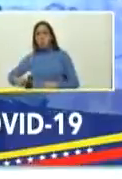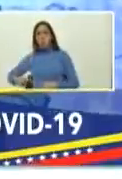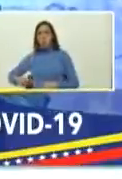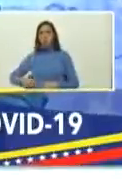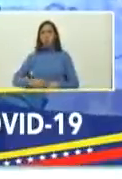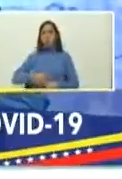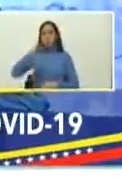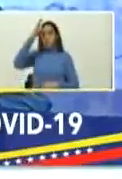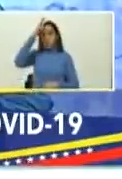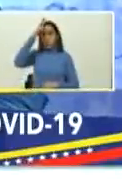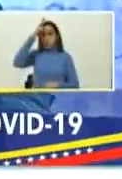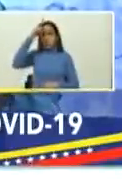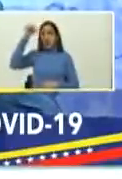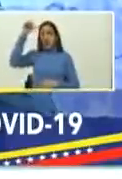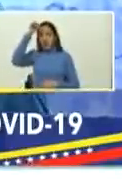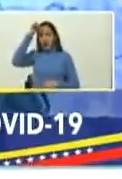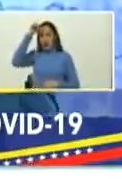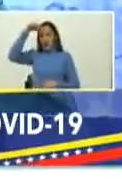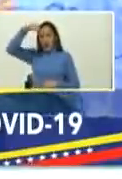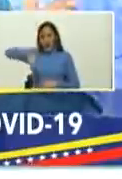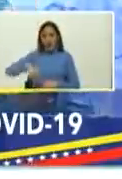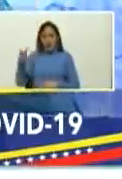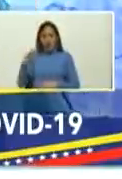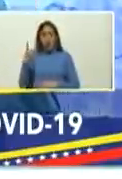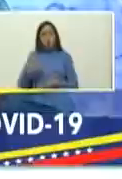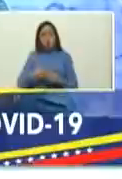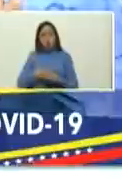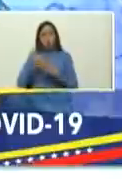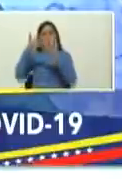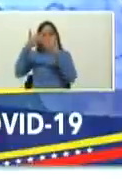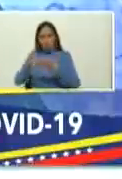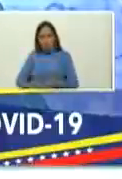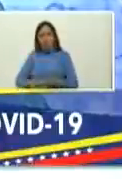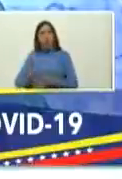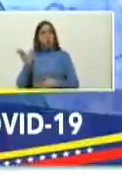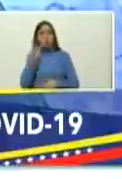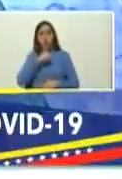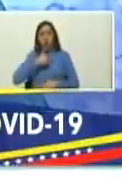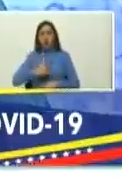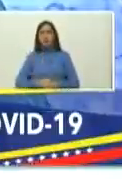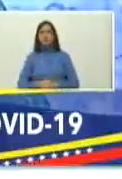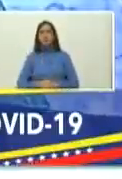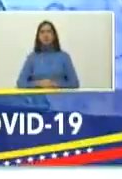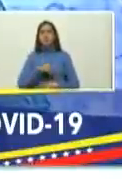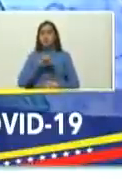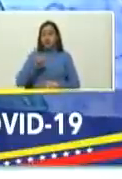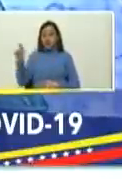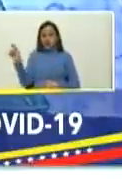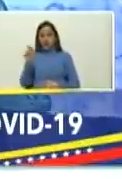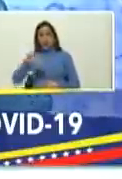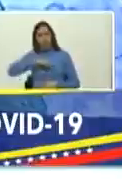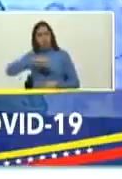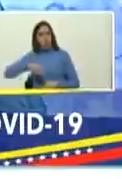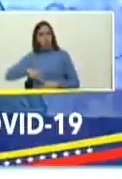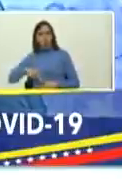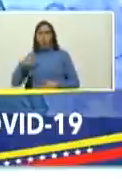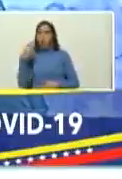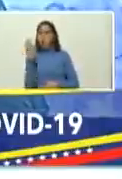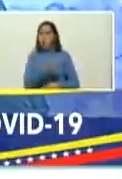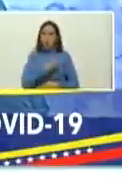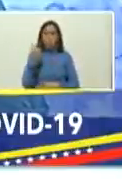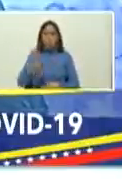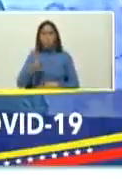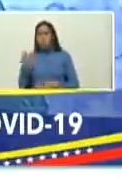Turquía y la India en Venezuela no hubieran llegado medicina en estos 20 meses estuviéramos pariendo hubiéramos